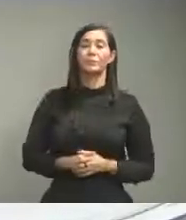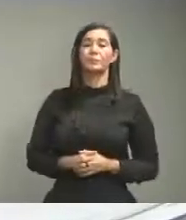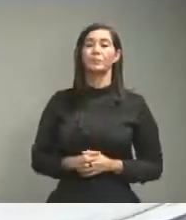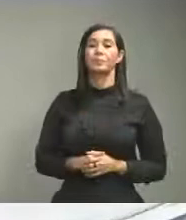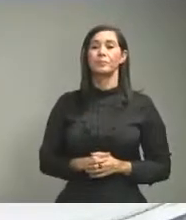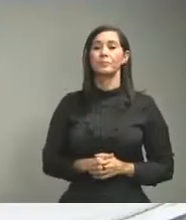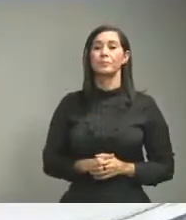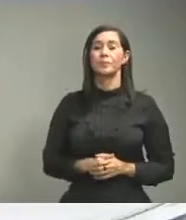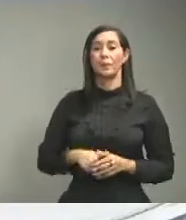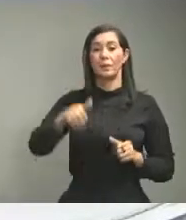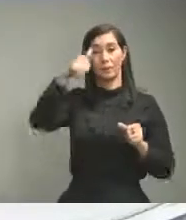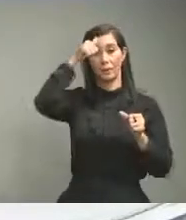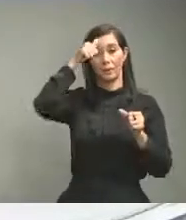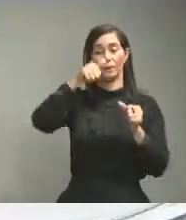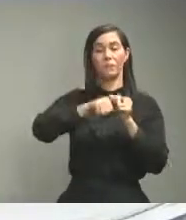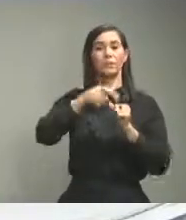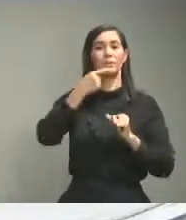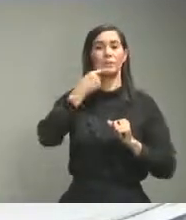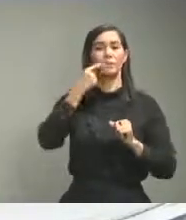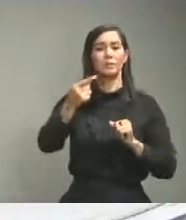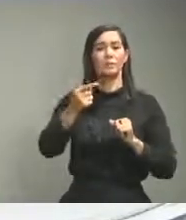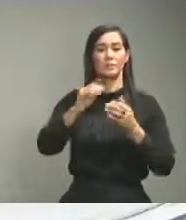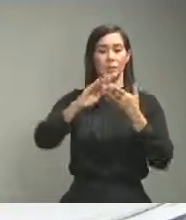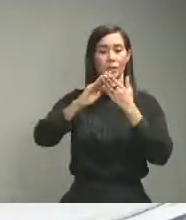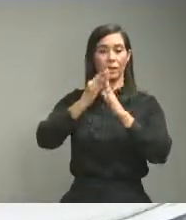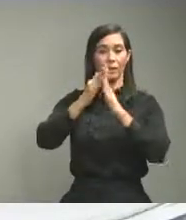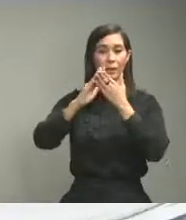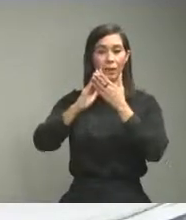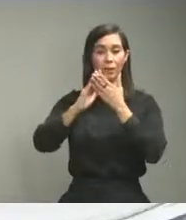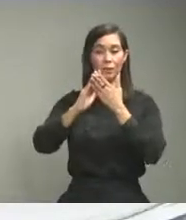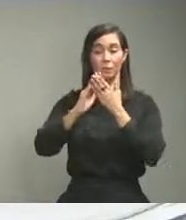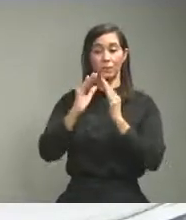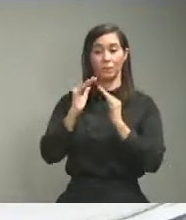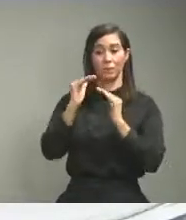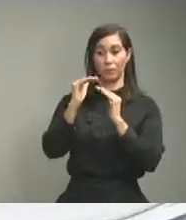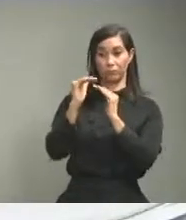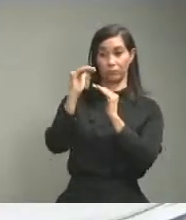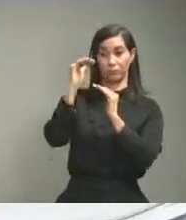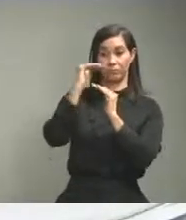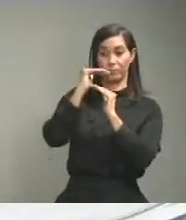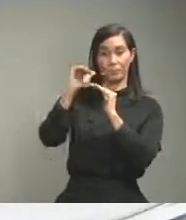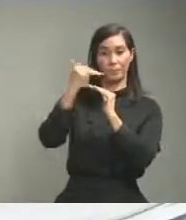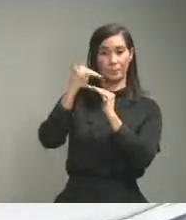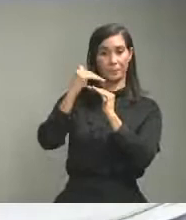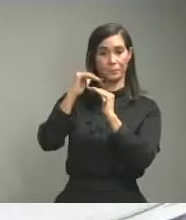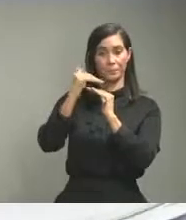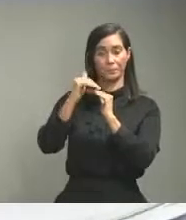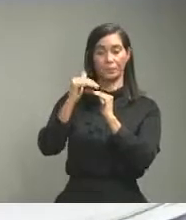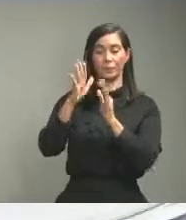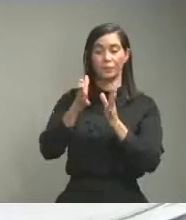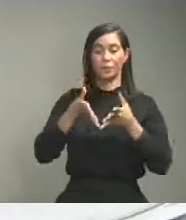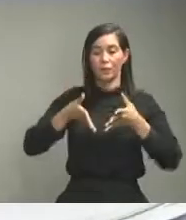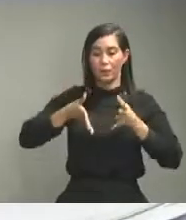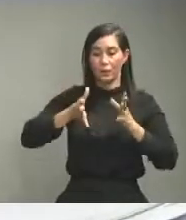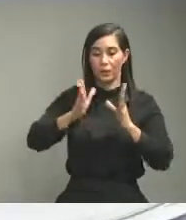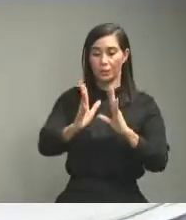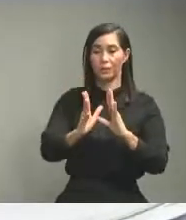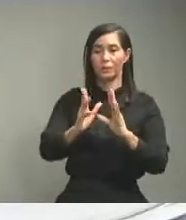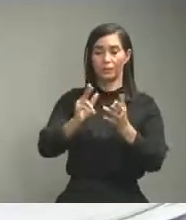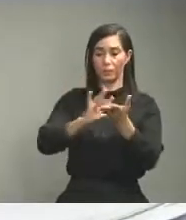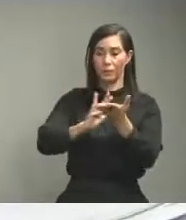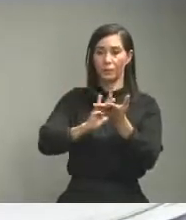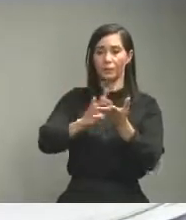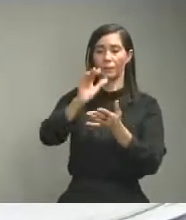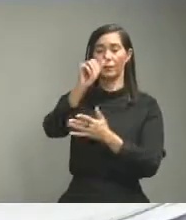usted mencionaba la clase media se puso en habilitación el laboratorio Amadita y el